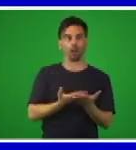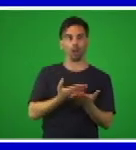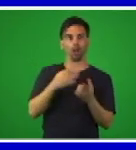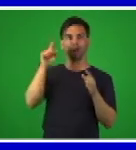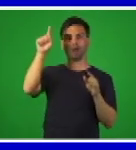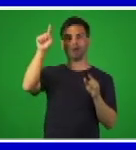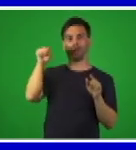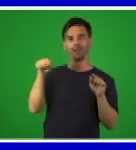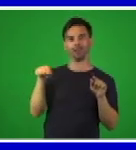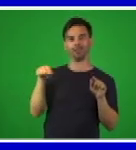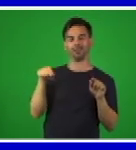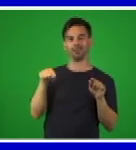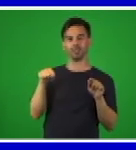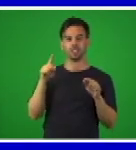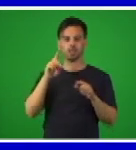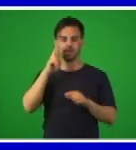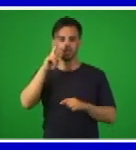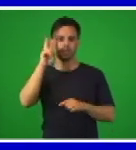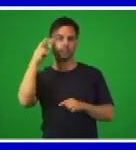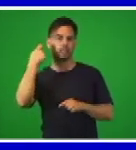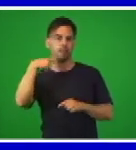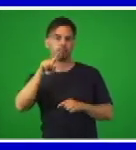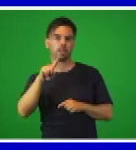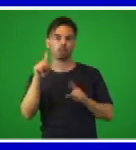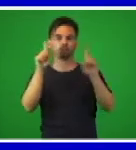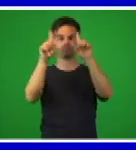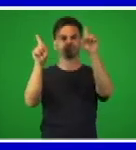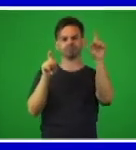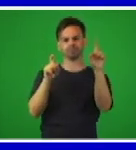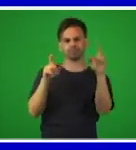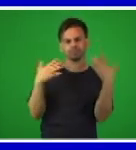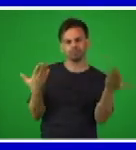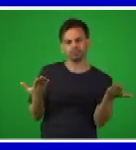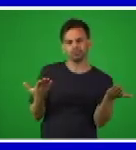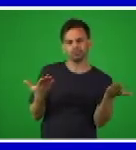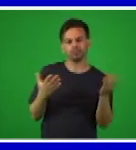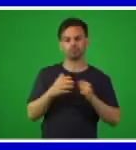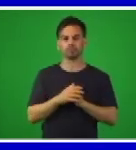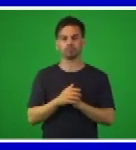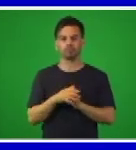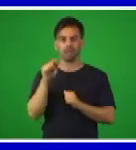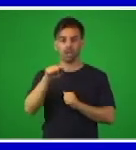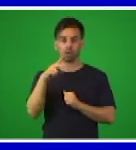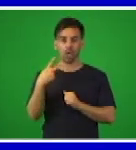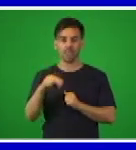ejercitar otros contenidos que venimos trabajando desde unidades anteriores.